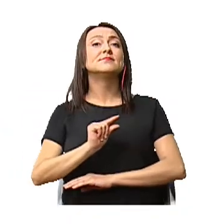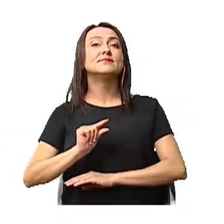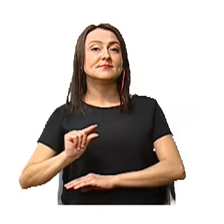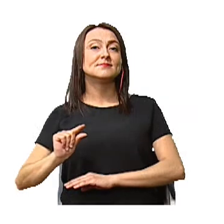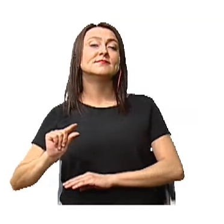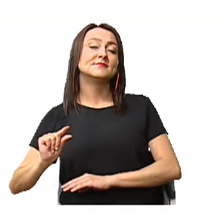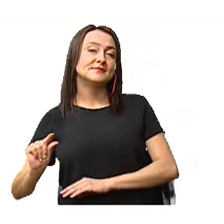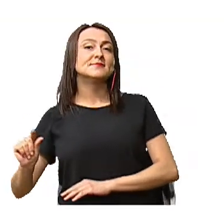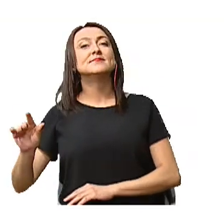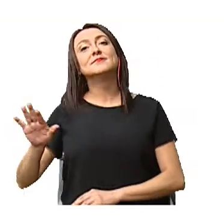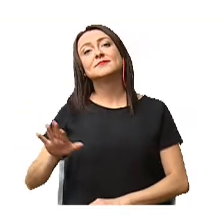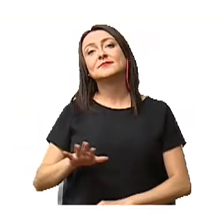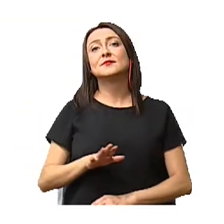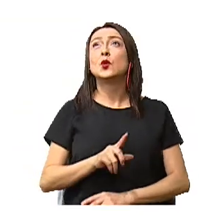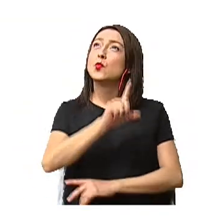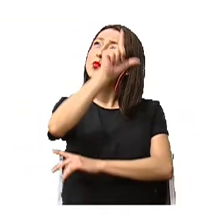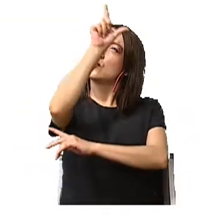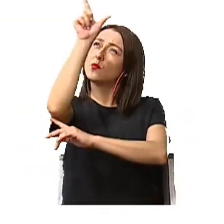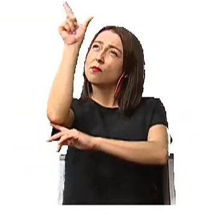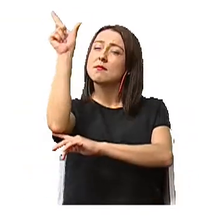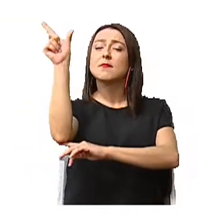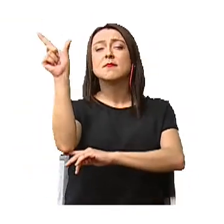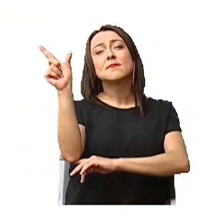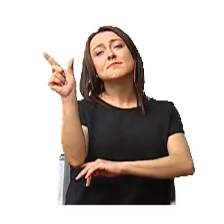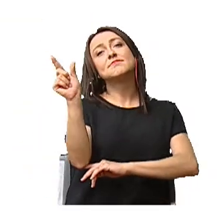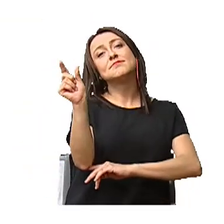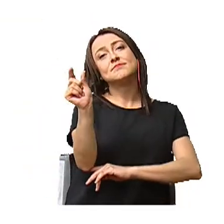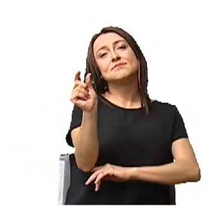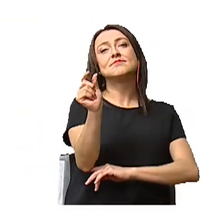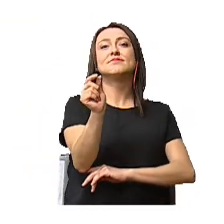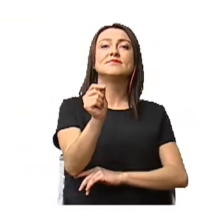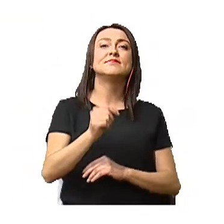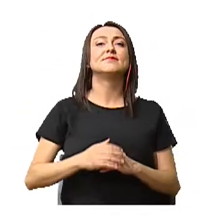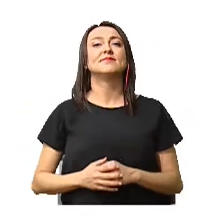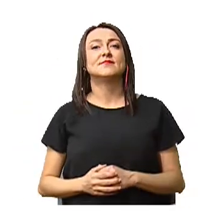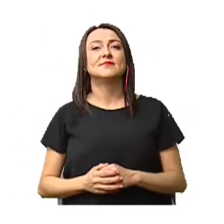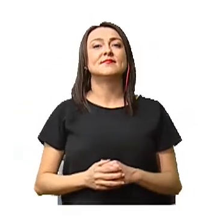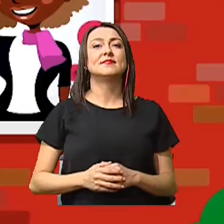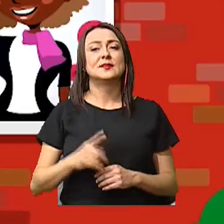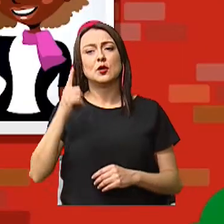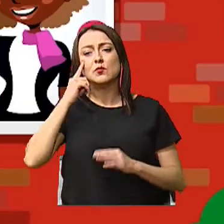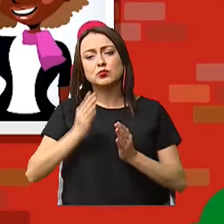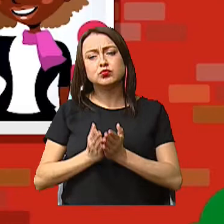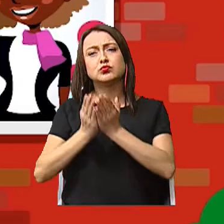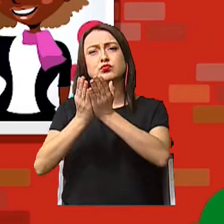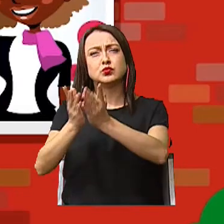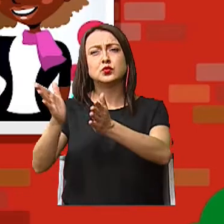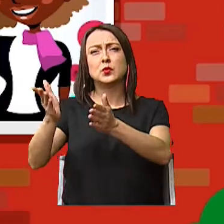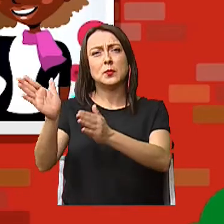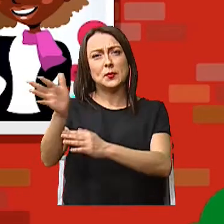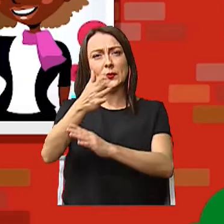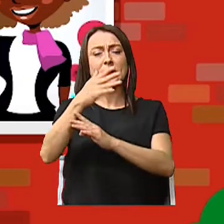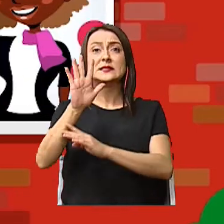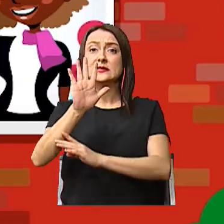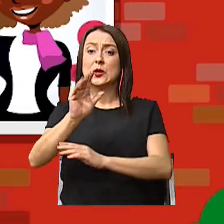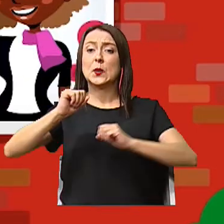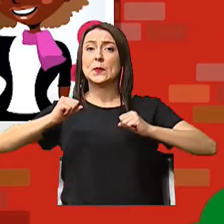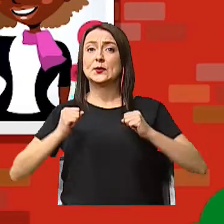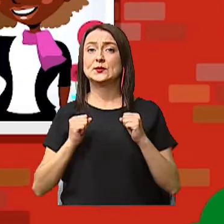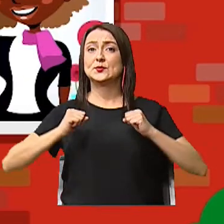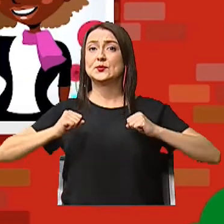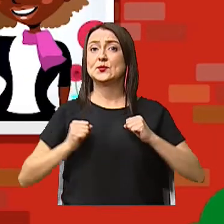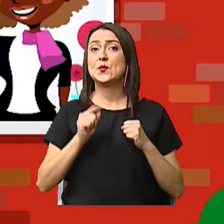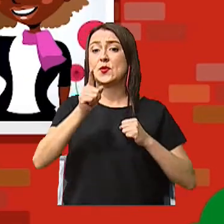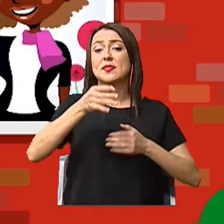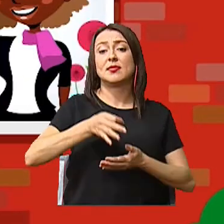semana. Luna, lunera, cascabelera, cinco pollitos y